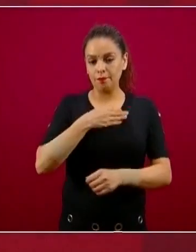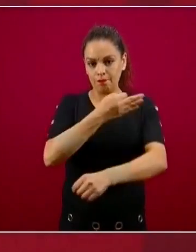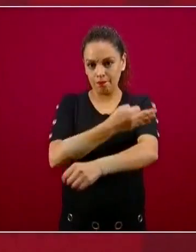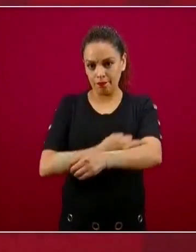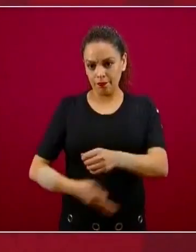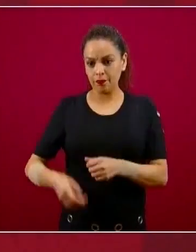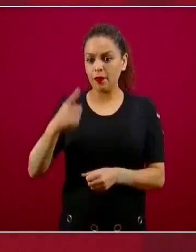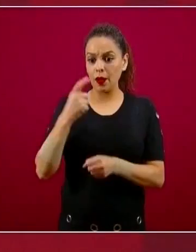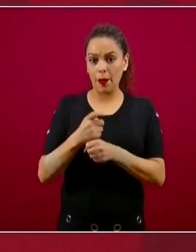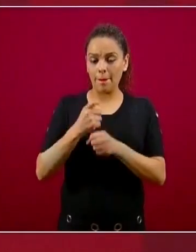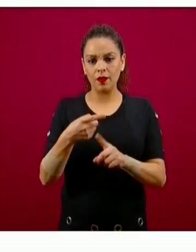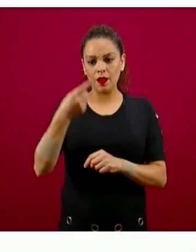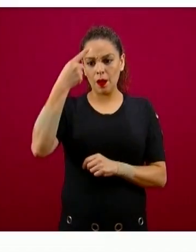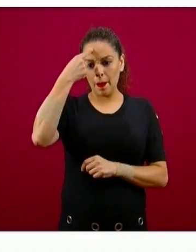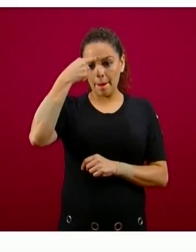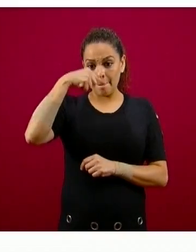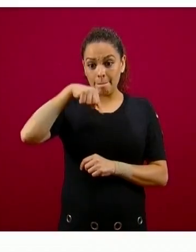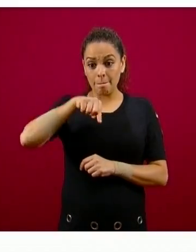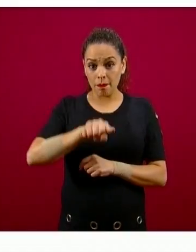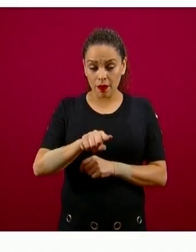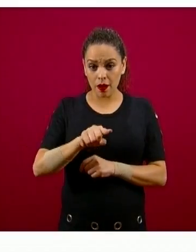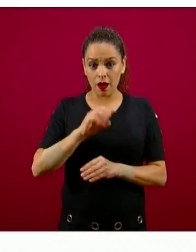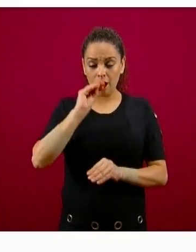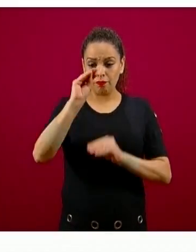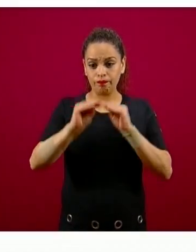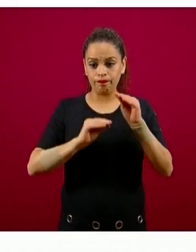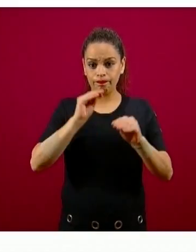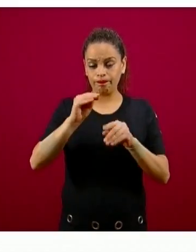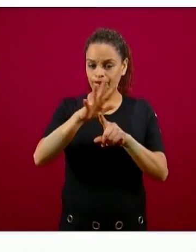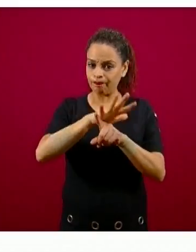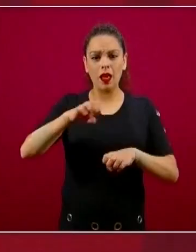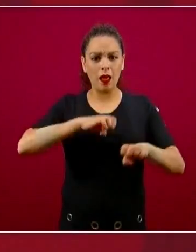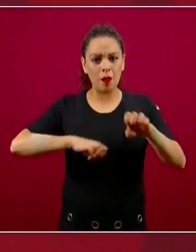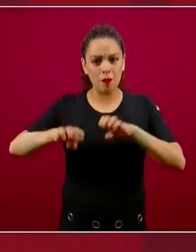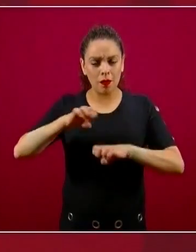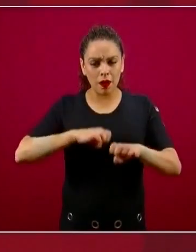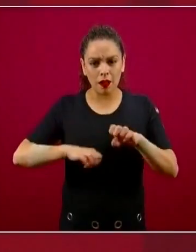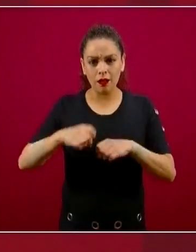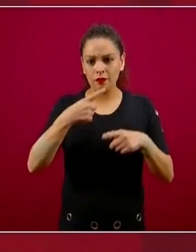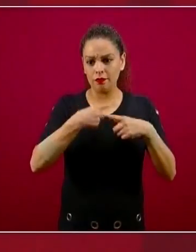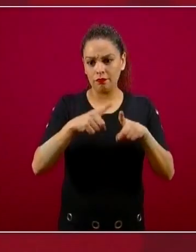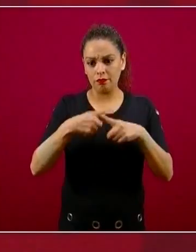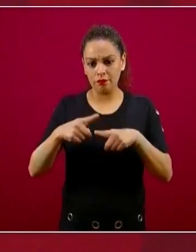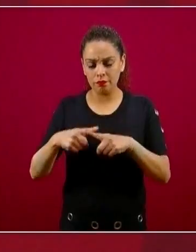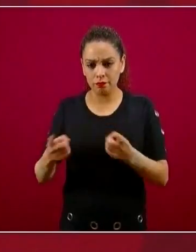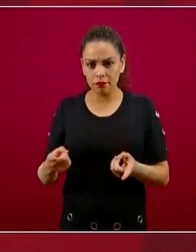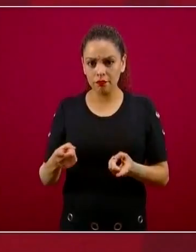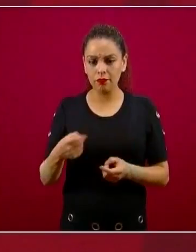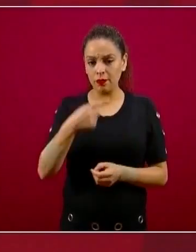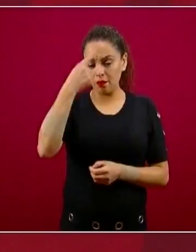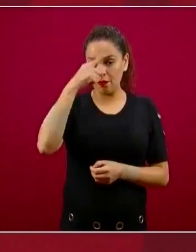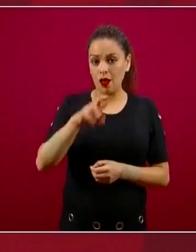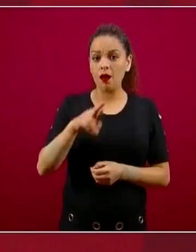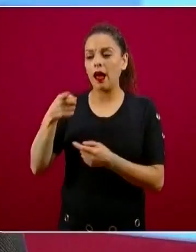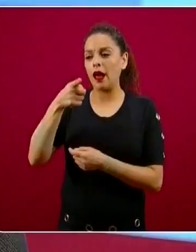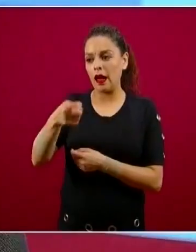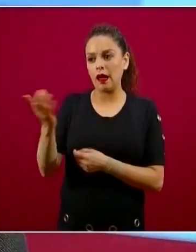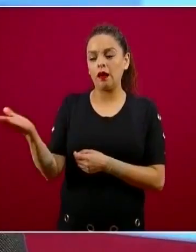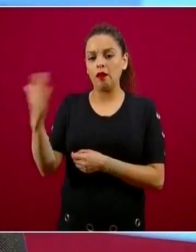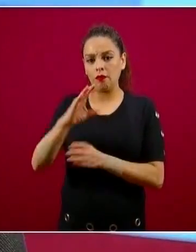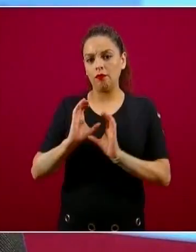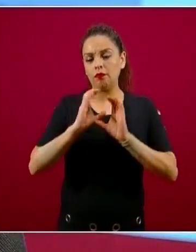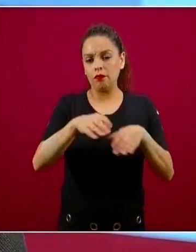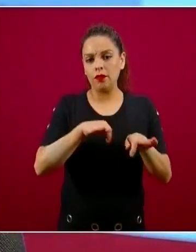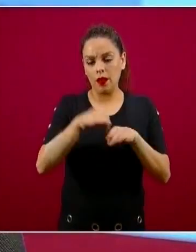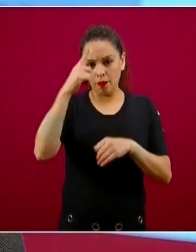programas, el secretario de Desarrollo Agrario, Territorial y Urbano, Román Meyer, señaló que a lo largo del año se invertirán 30.000